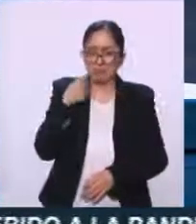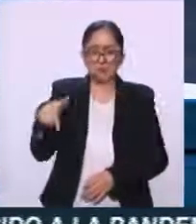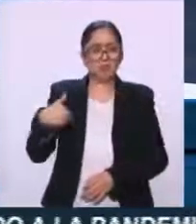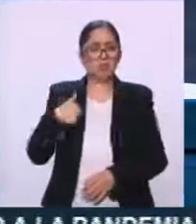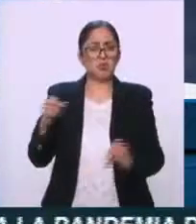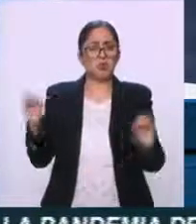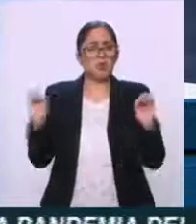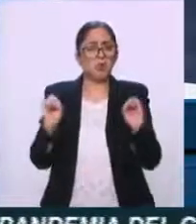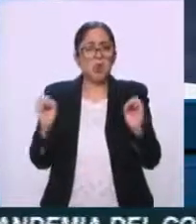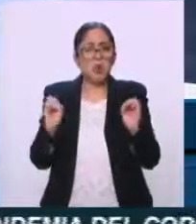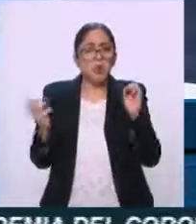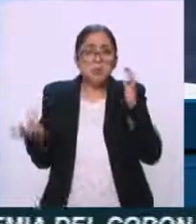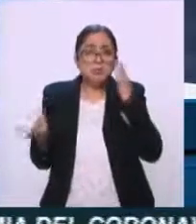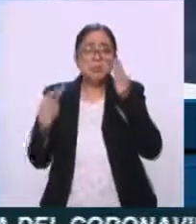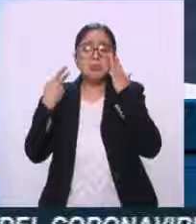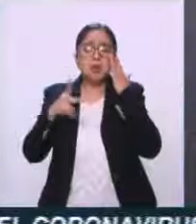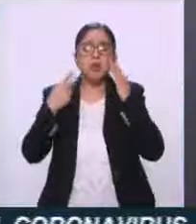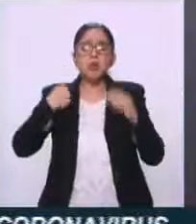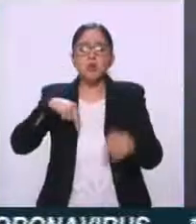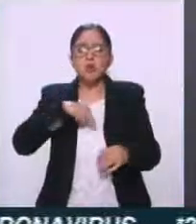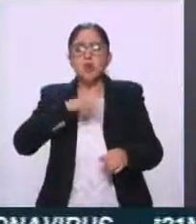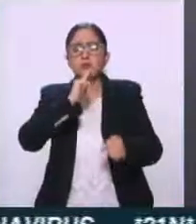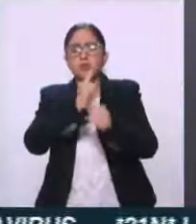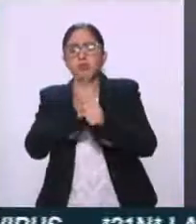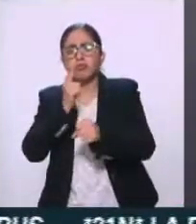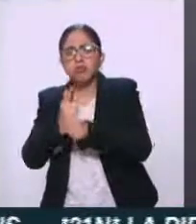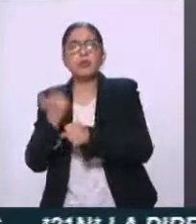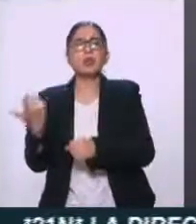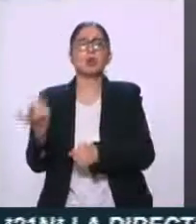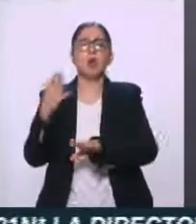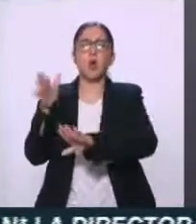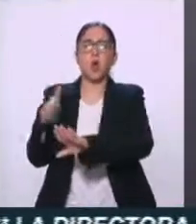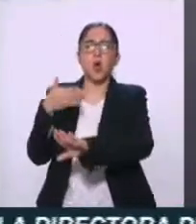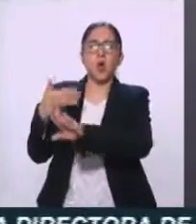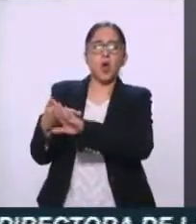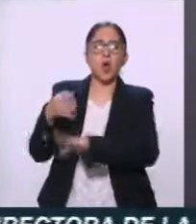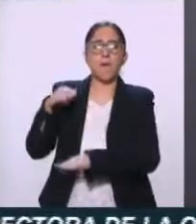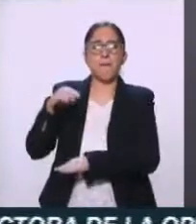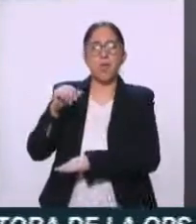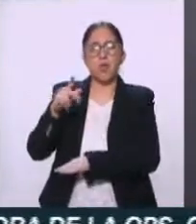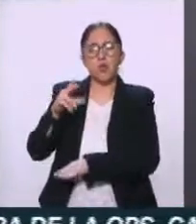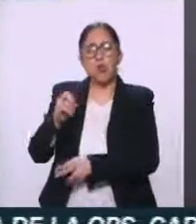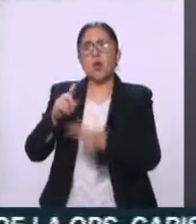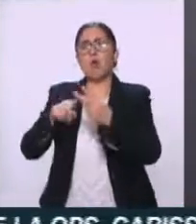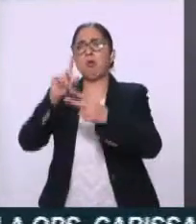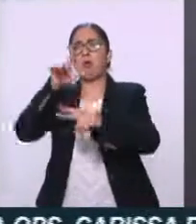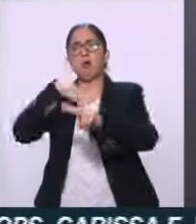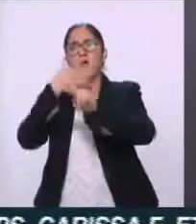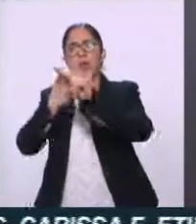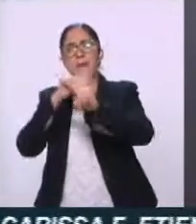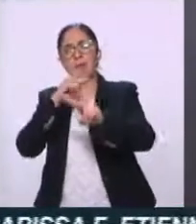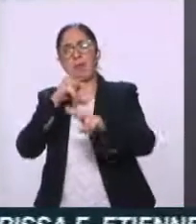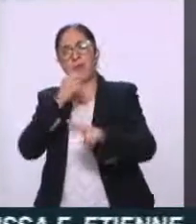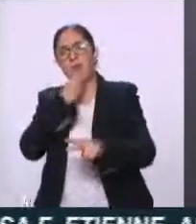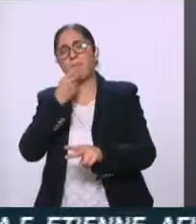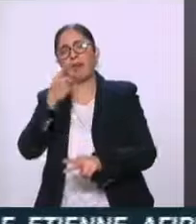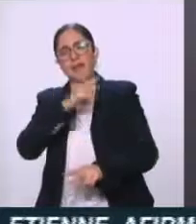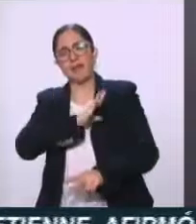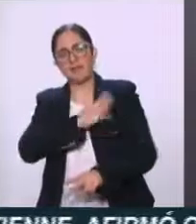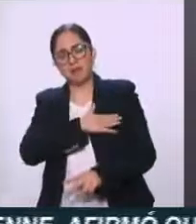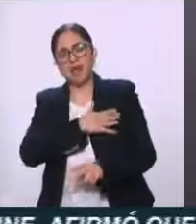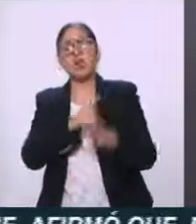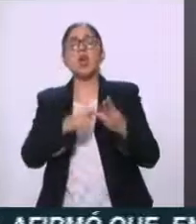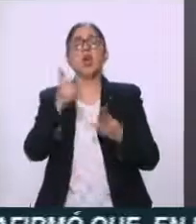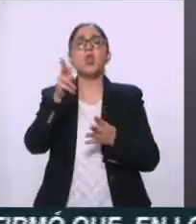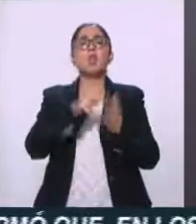convocando protestas contra Maduro, contra Podemos en España. En 2018 participaron en la